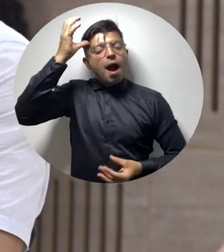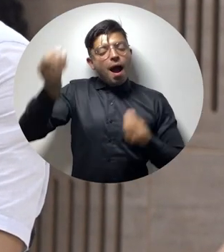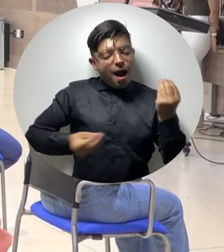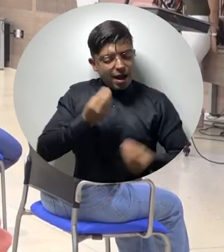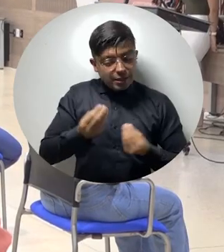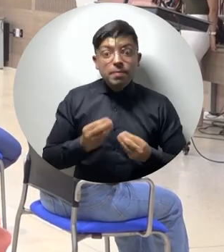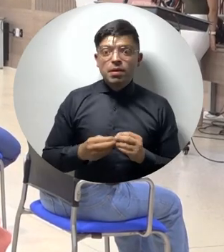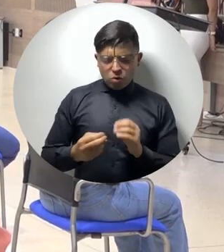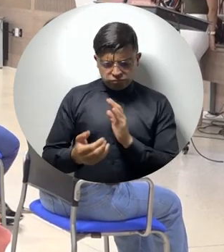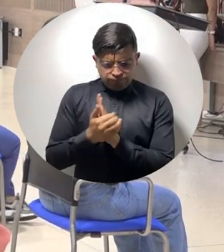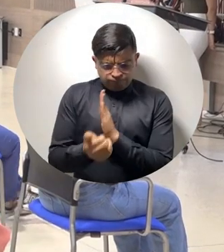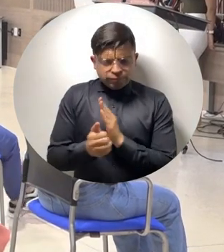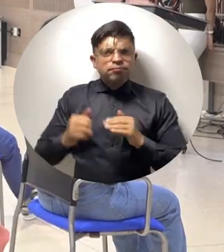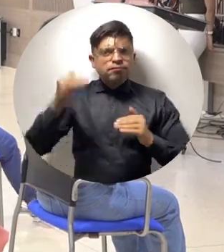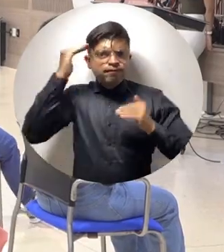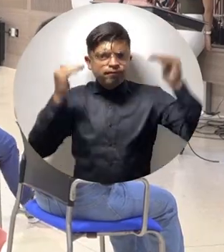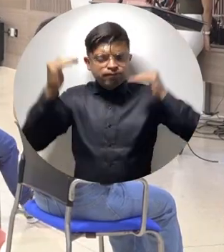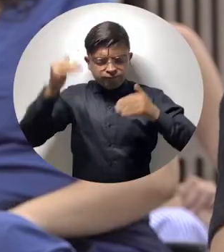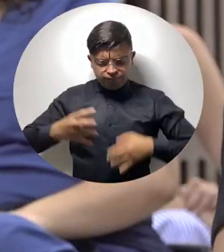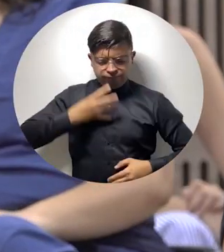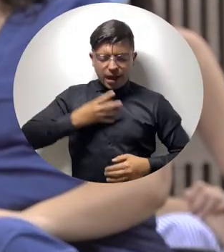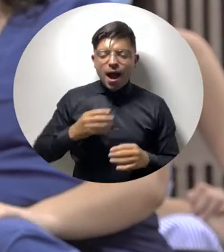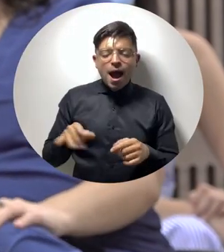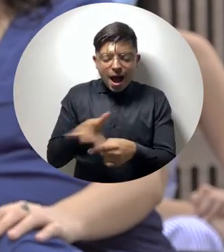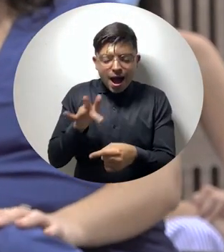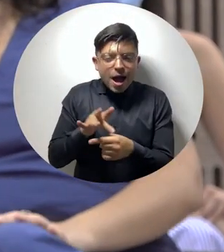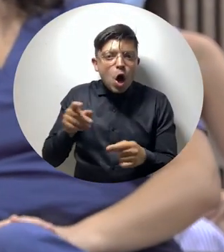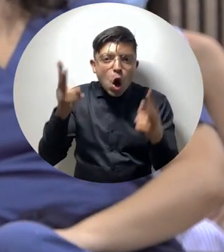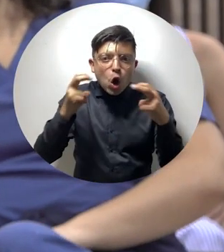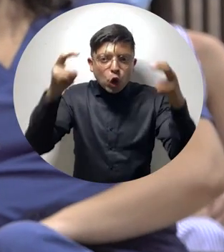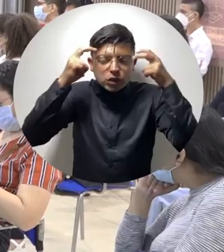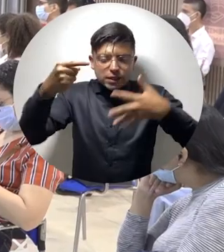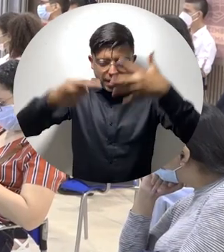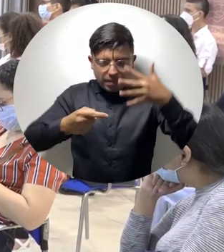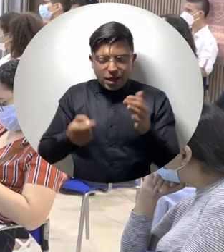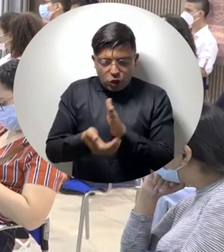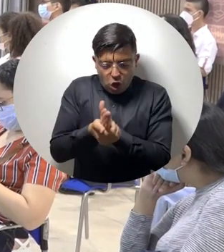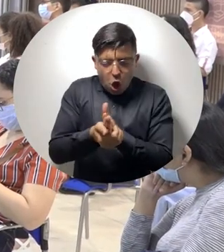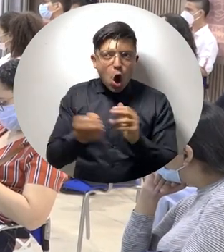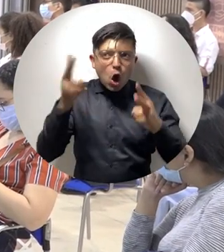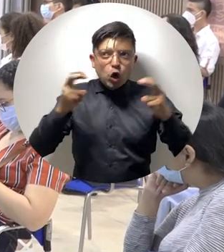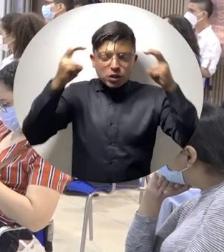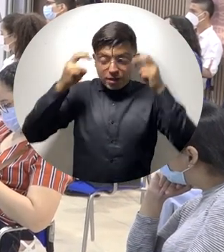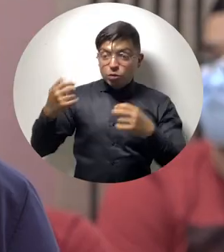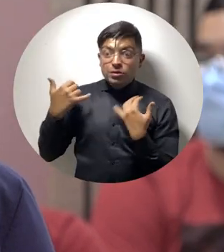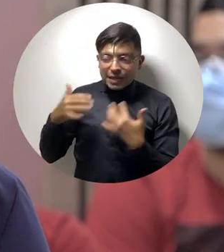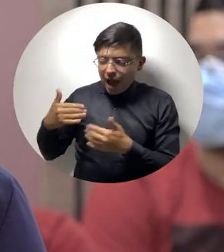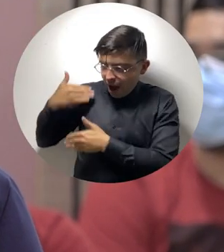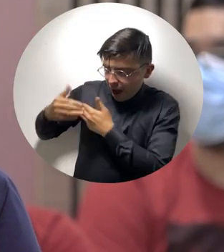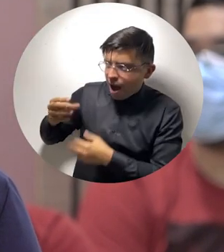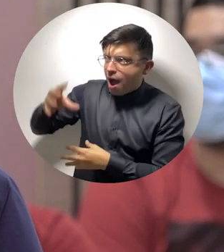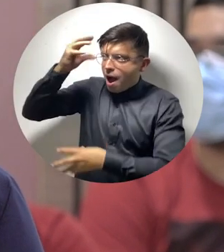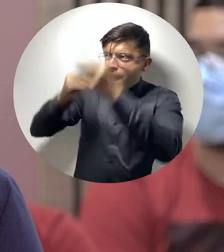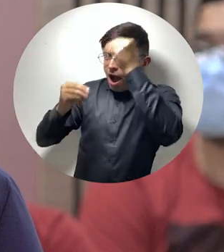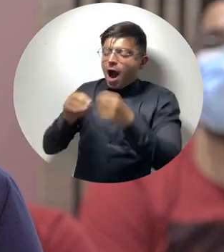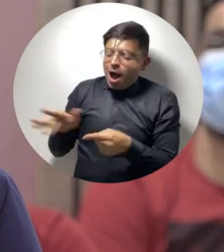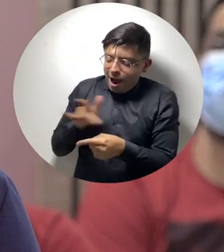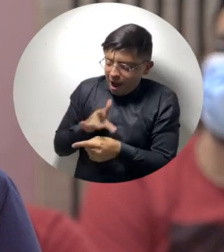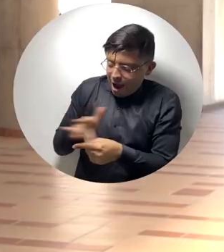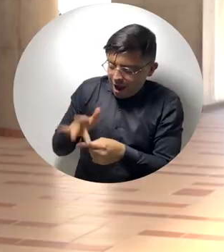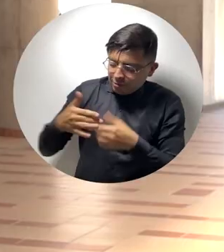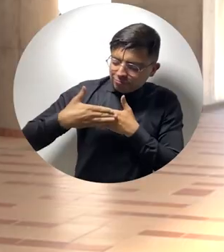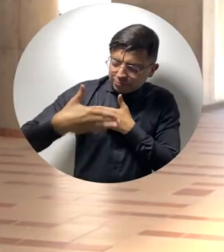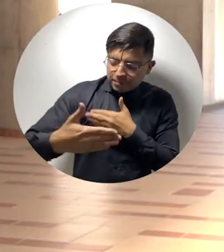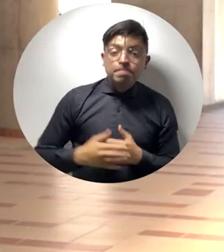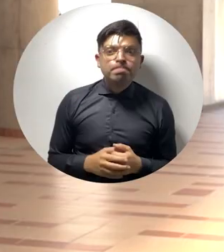desarrollo de competencias y la aplicación de conocimientos teóricos y metodológicos adquiridos durante el transcurso de su formación académica. Es